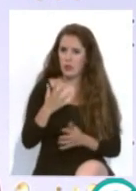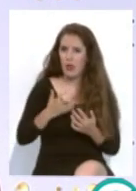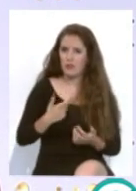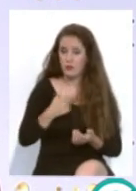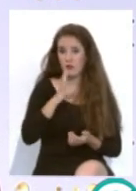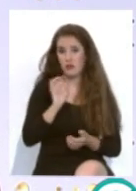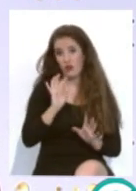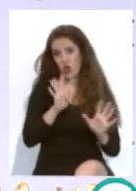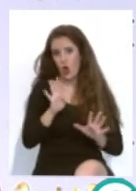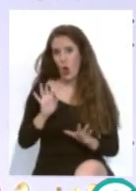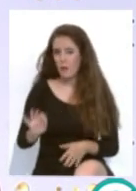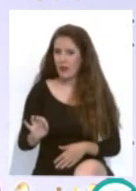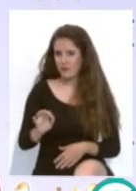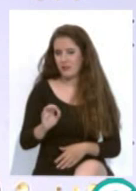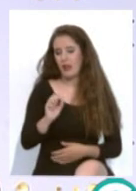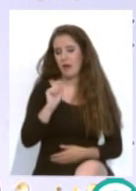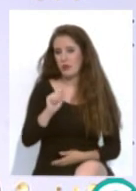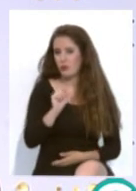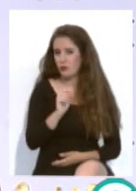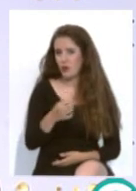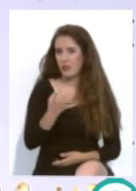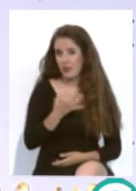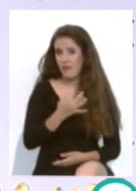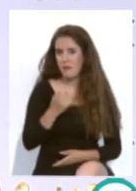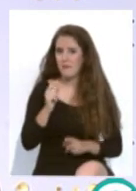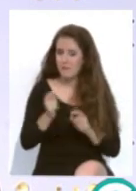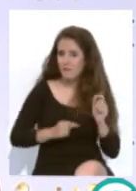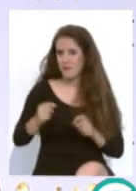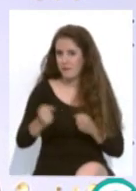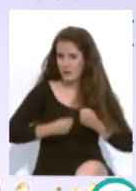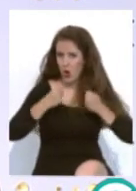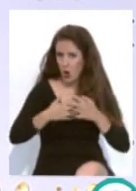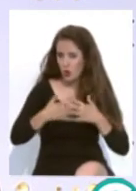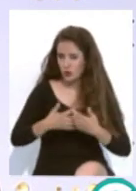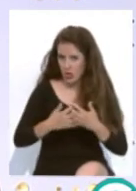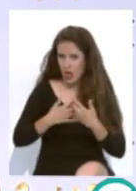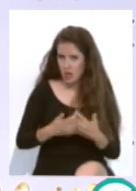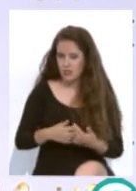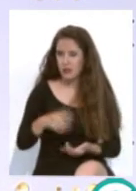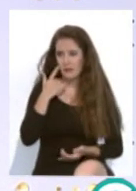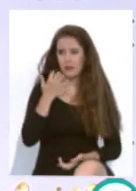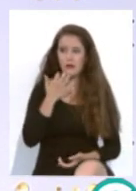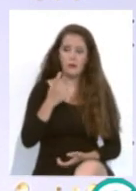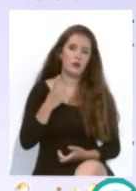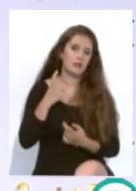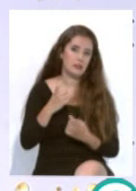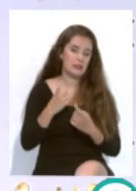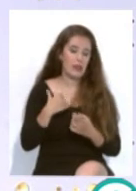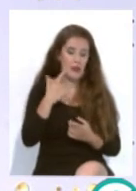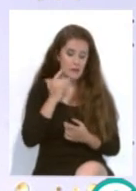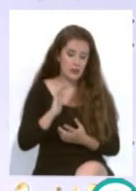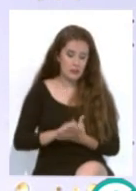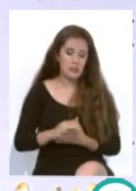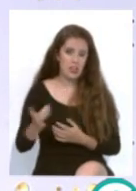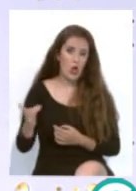digo son 90 minutos que habrá que pelearlo y cuantito marcamos algún gol yo creo que le daremos la puntilla psicológicamente al equipo y a